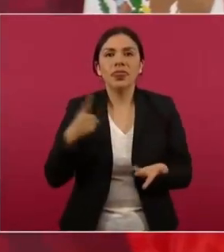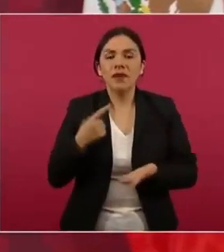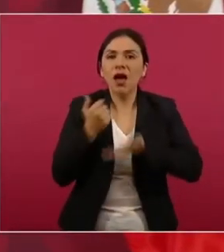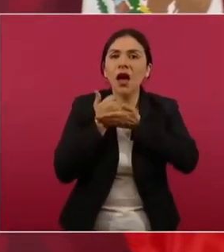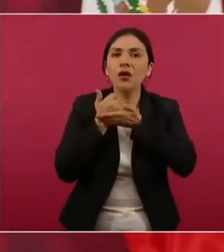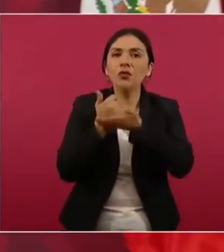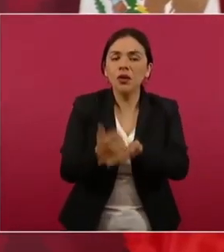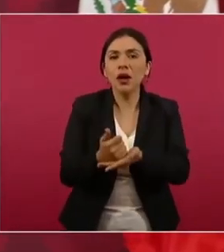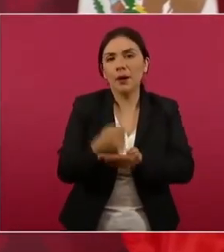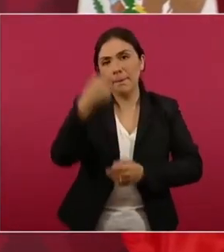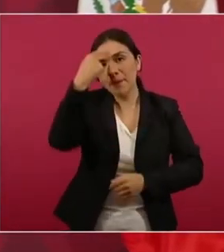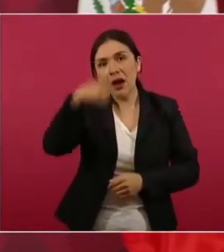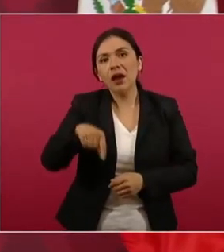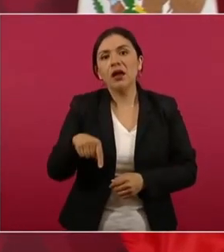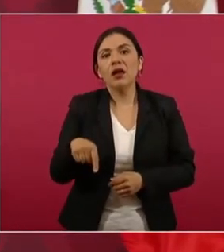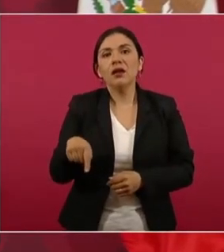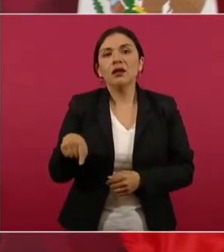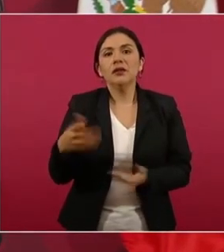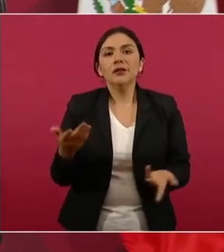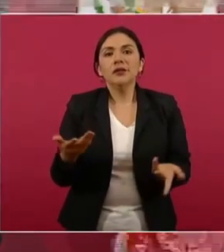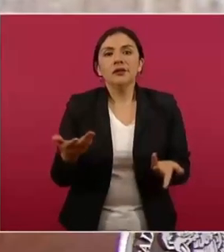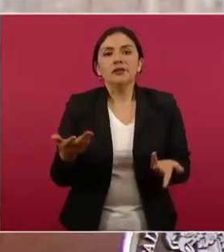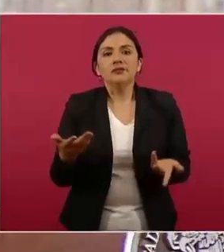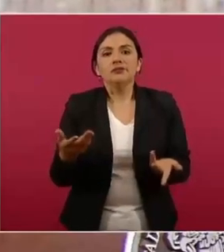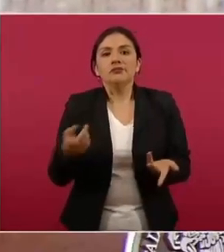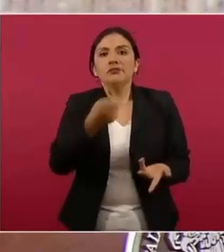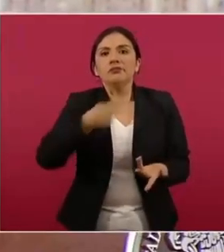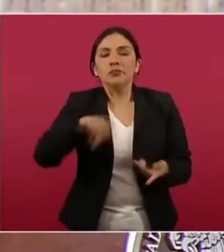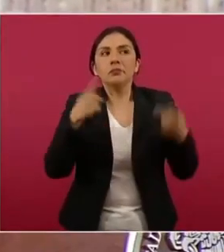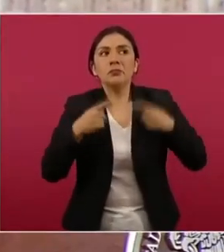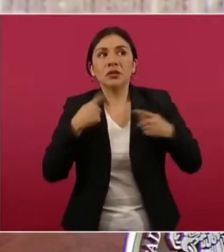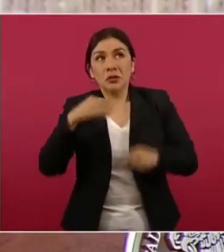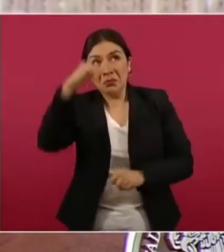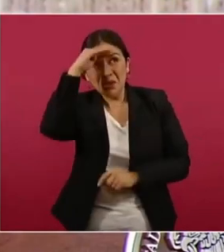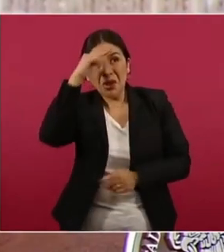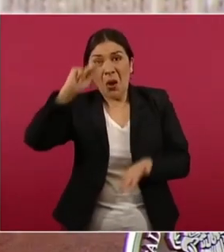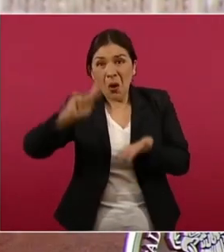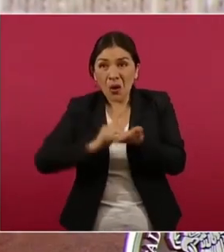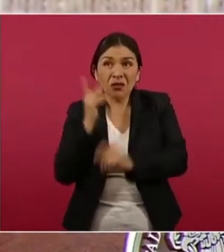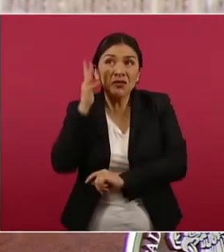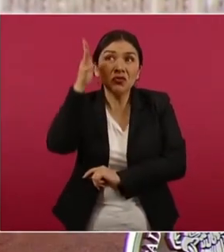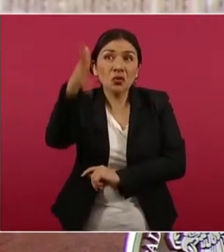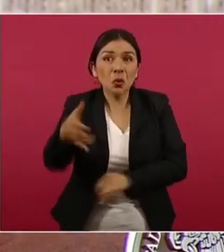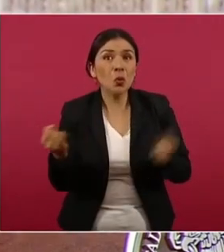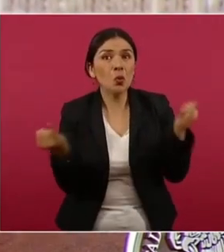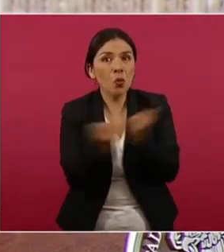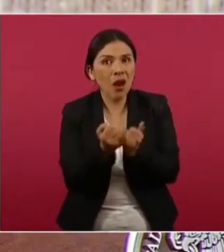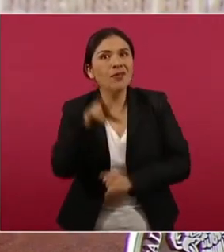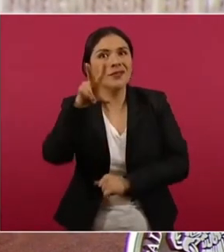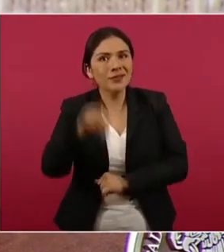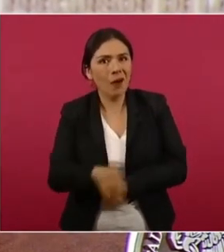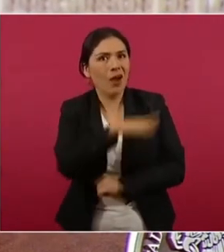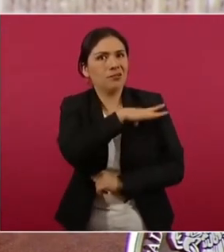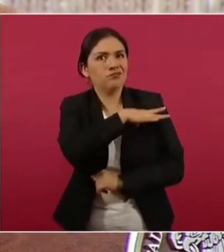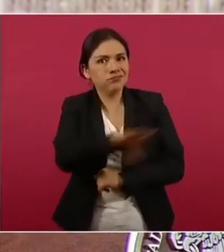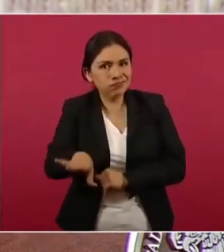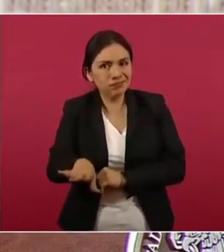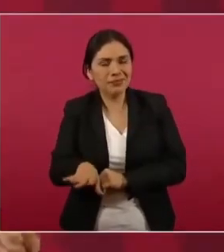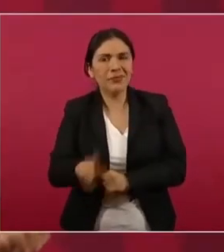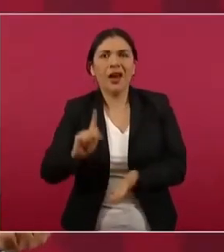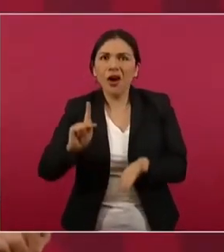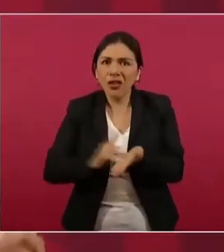a prevenir, a que no haya